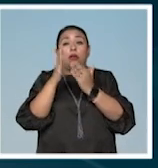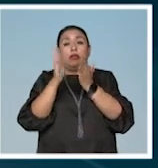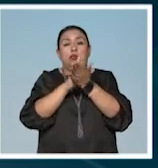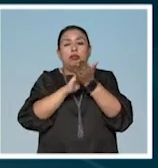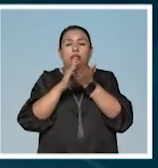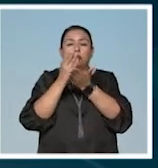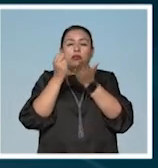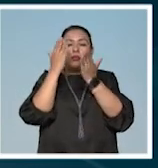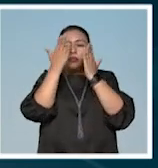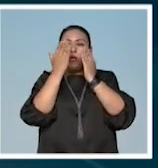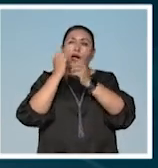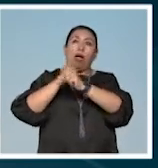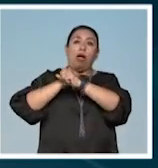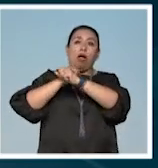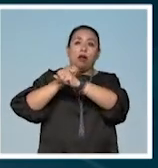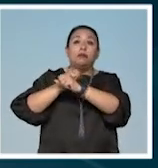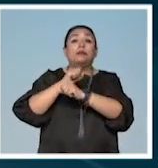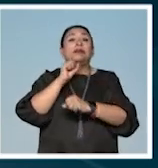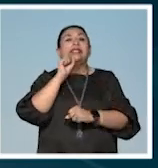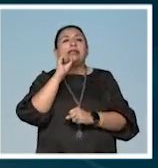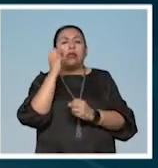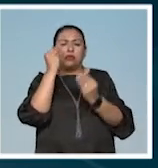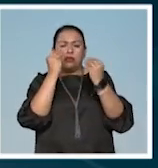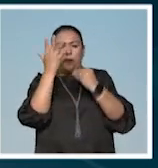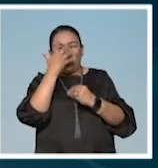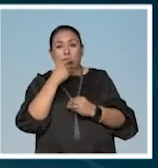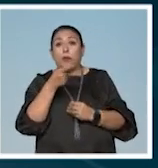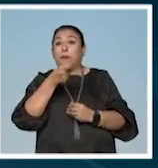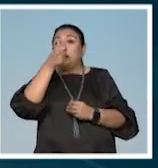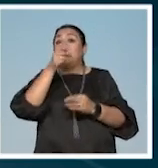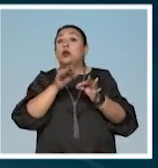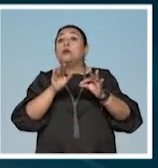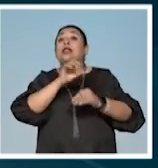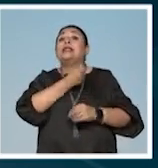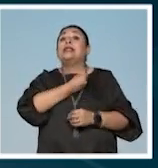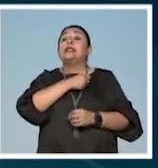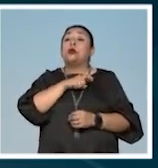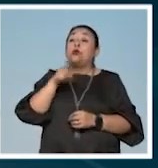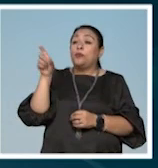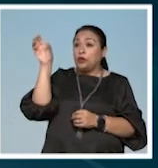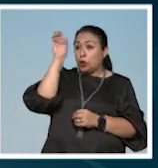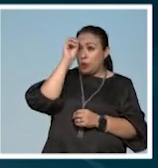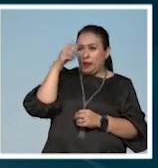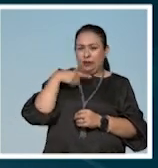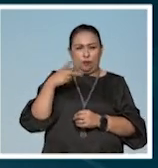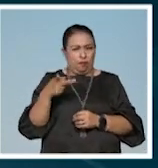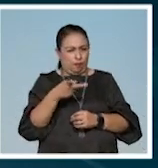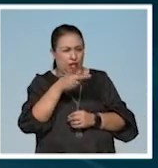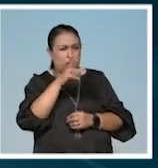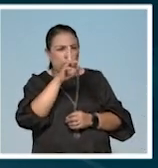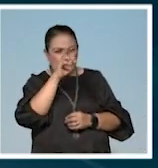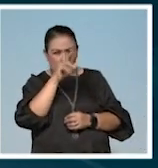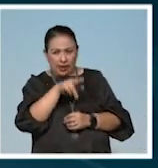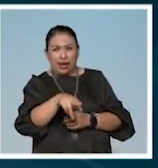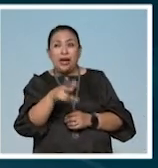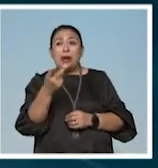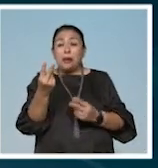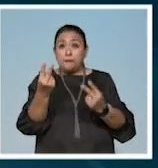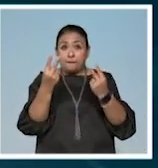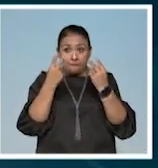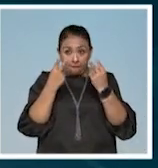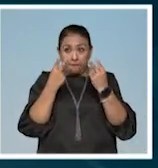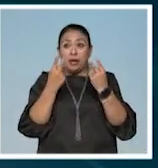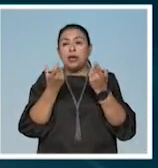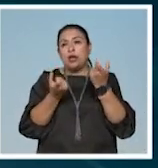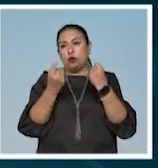bloqueador solar. Sí, más allá de la estética está la salud. Primero, ¿cómo ves, Laura? Bueno, yo le preguntaría, Karen, que si nos están viendo